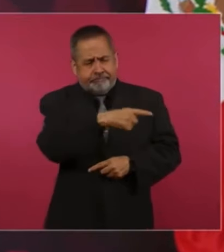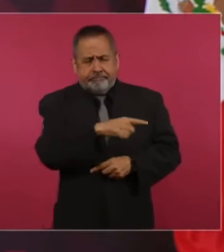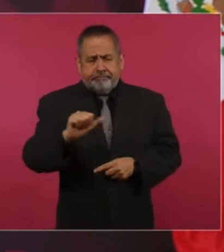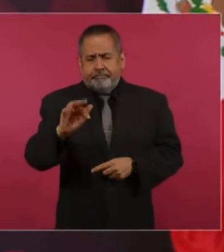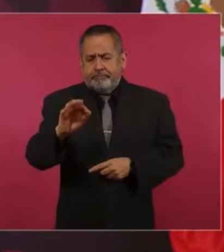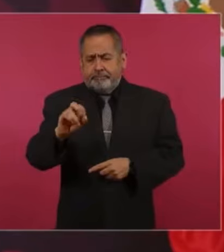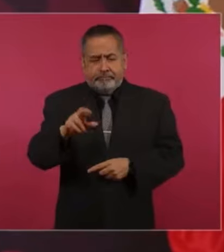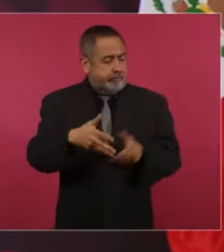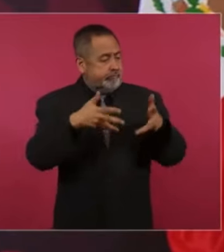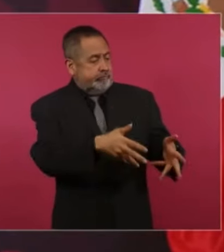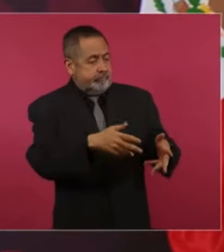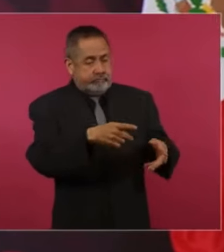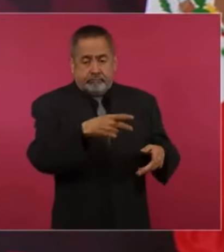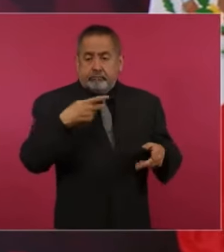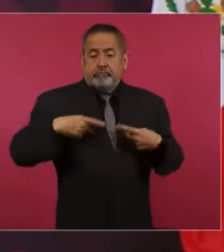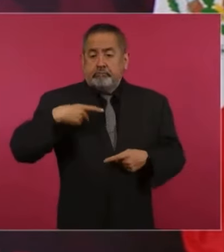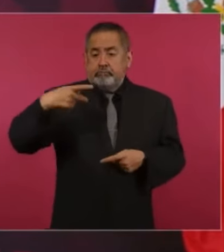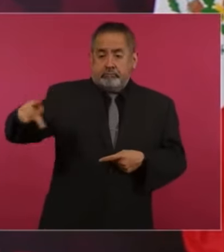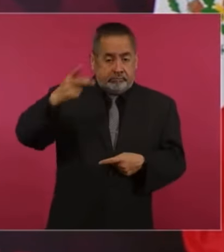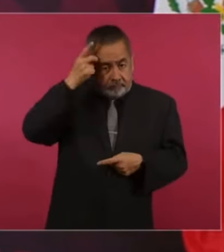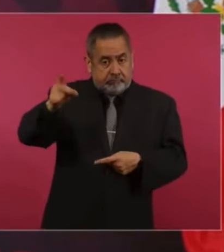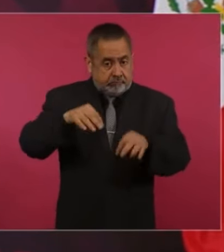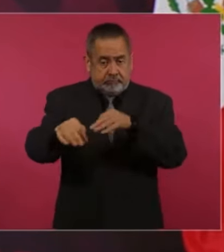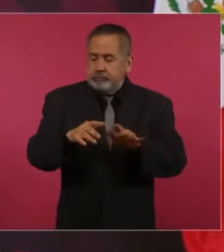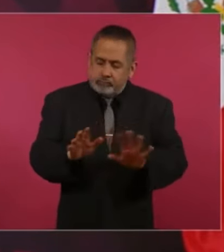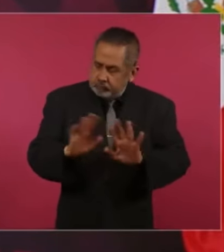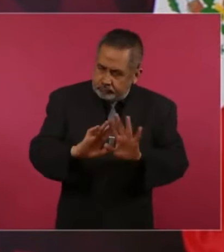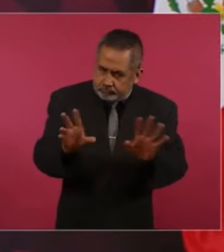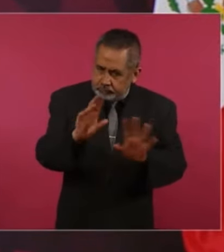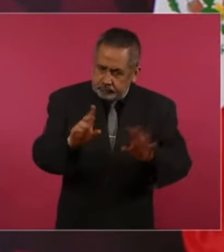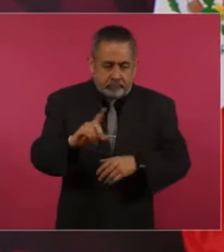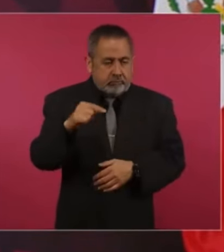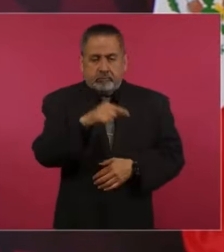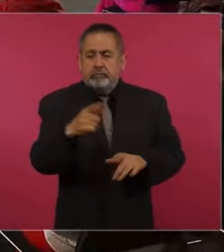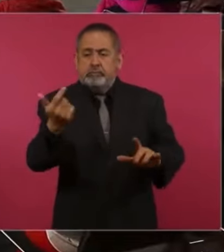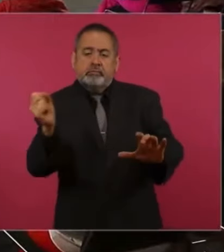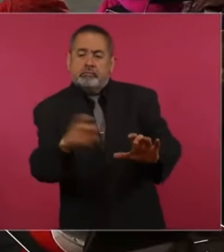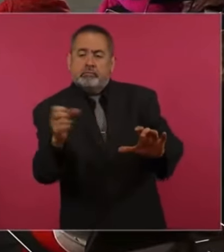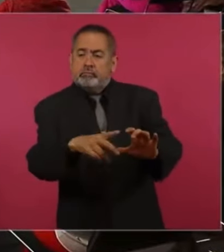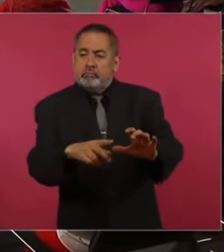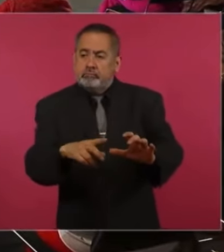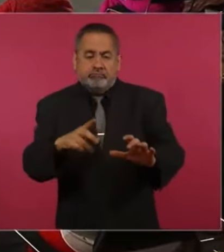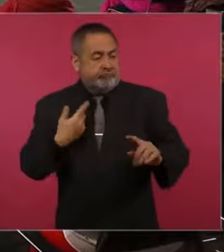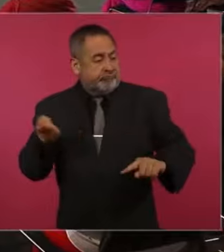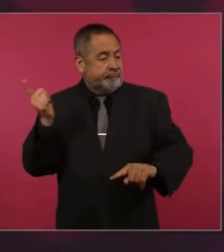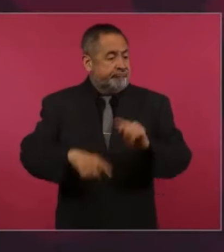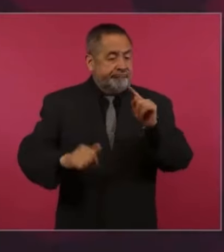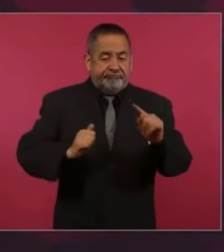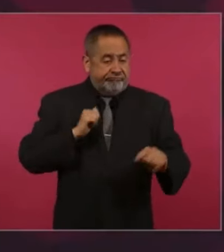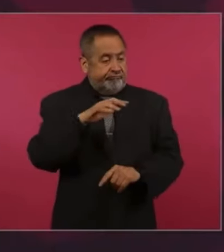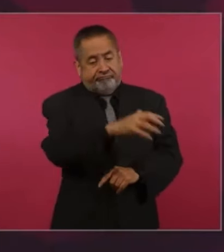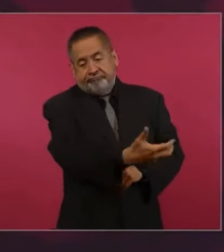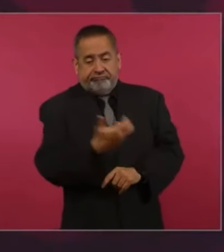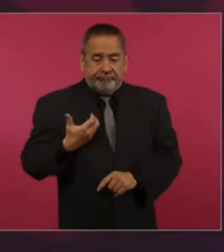pero no el de los trabajadores, no el de las cuentas que tienen los trabajadores,